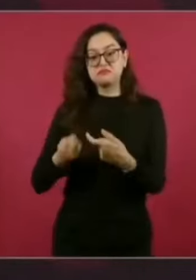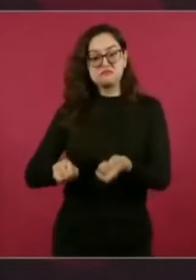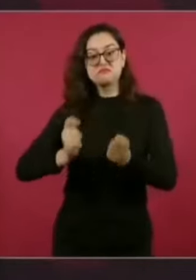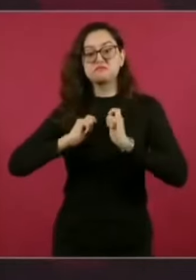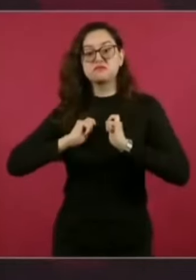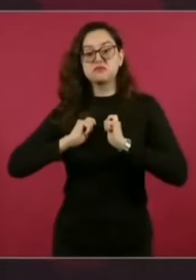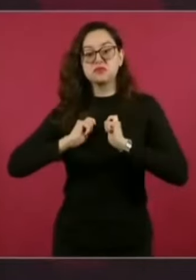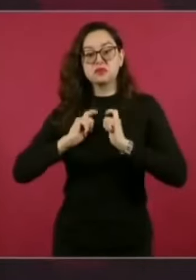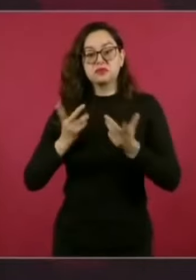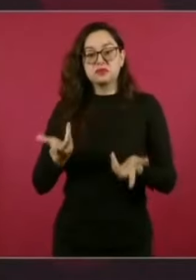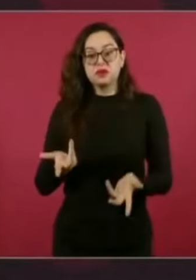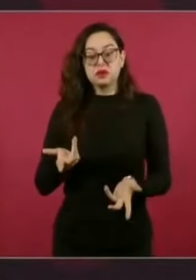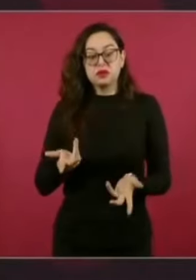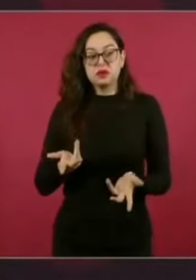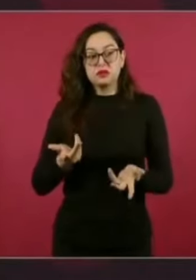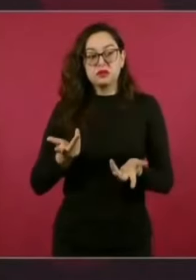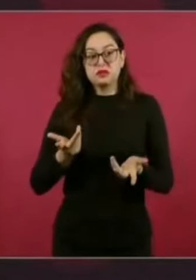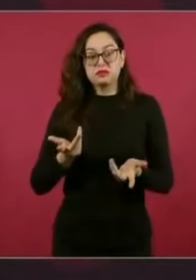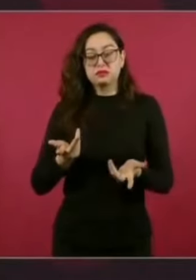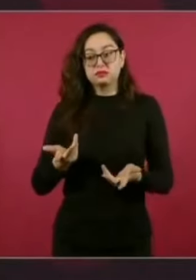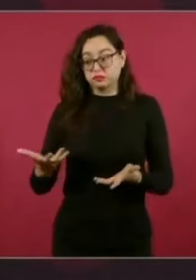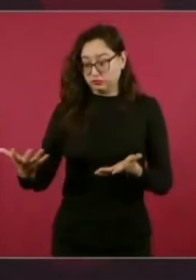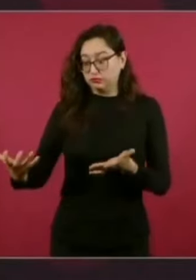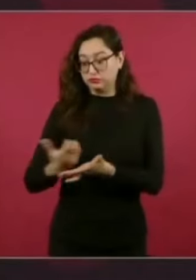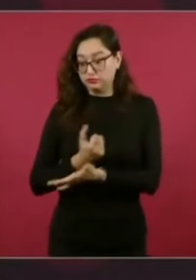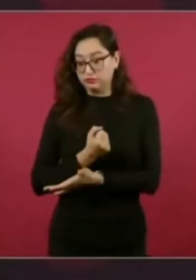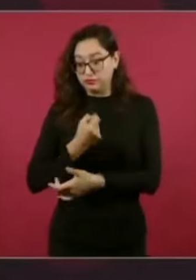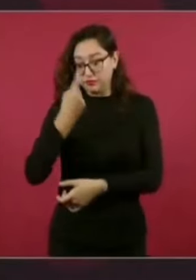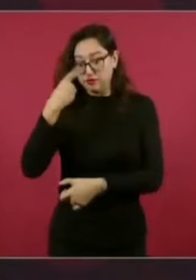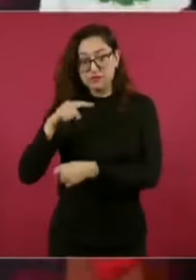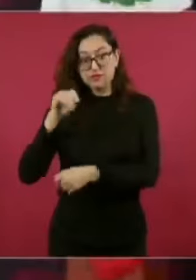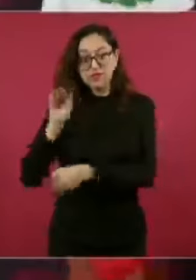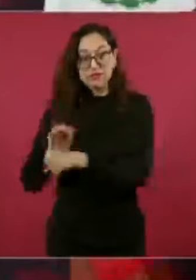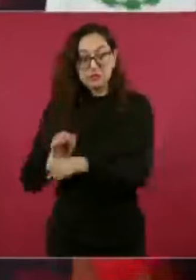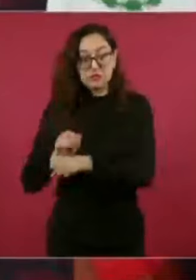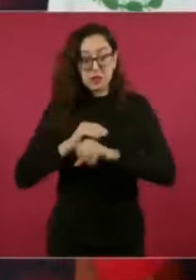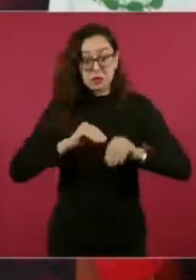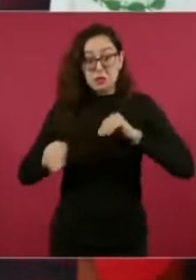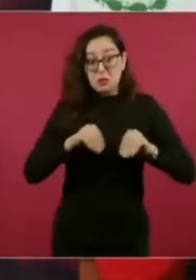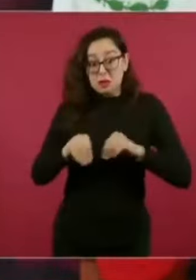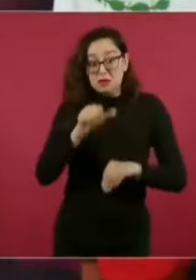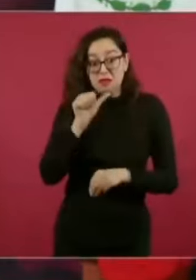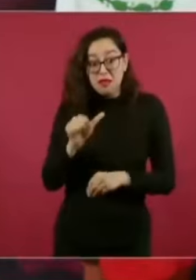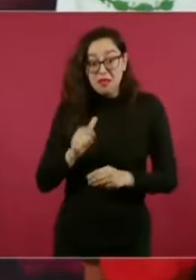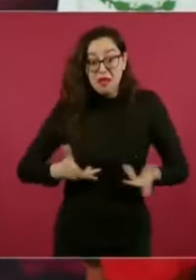Y que ni modo que nos íbamos a quedar con los brazos cruzados